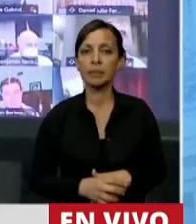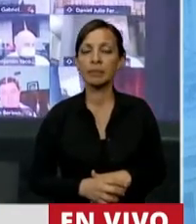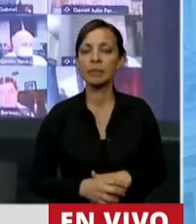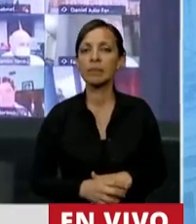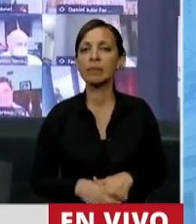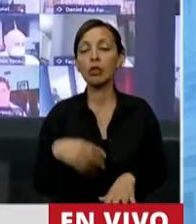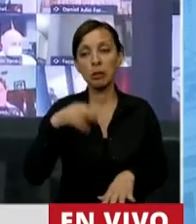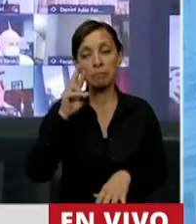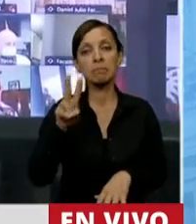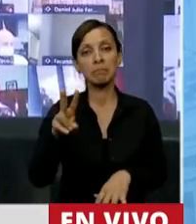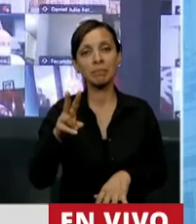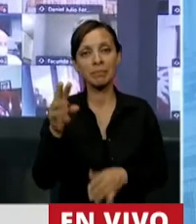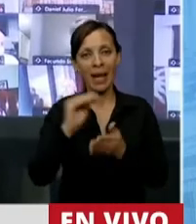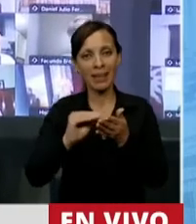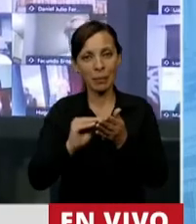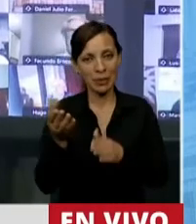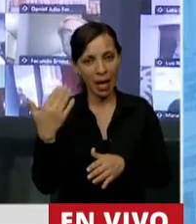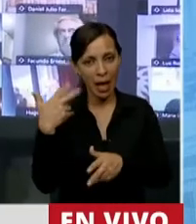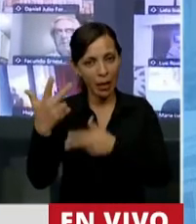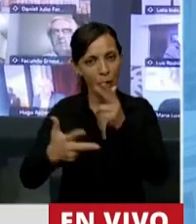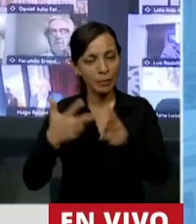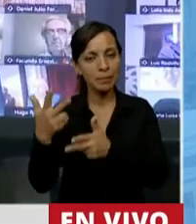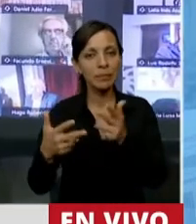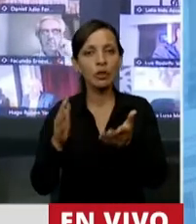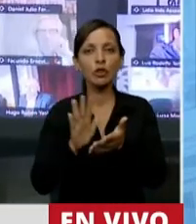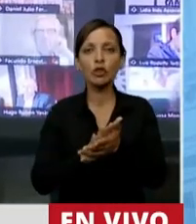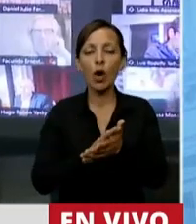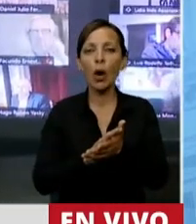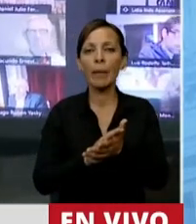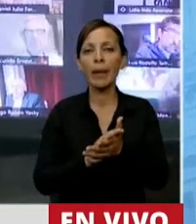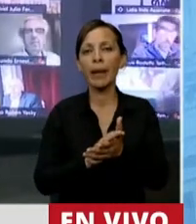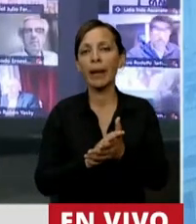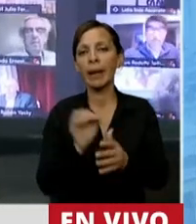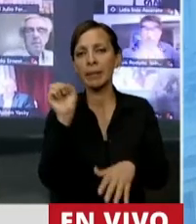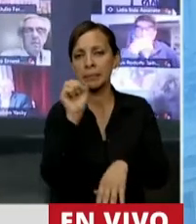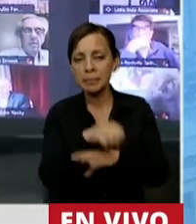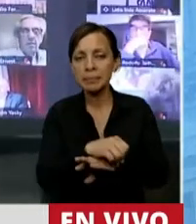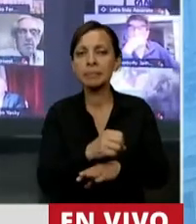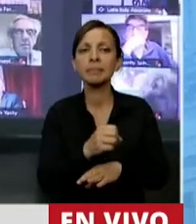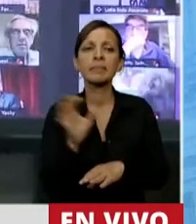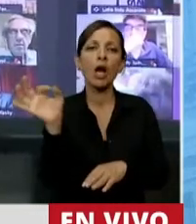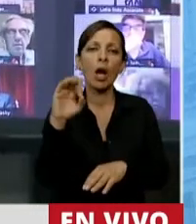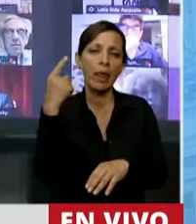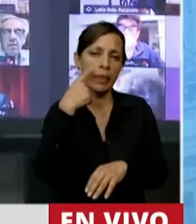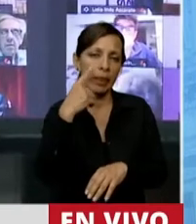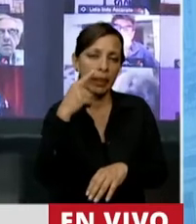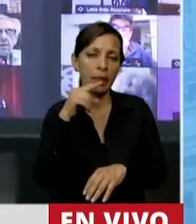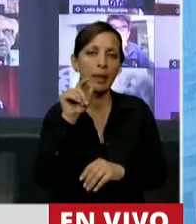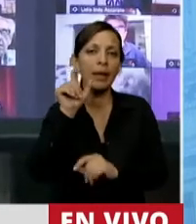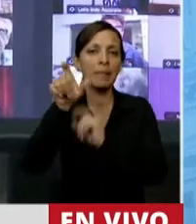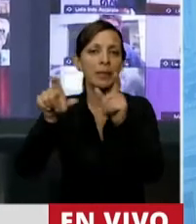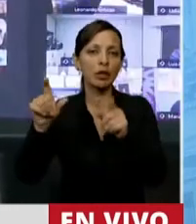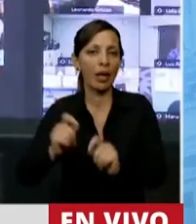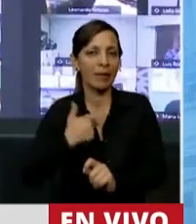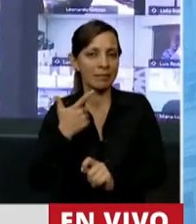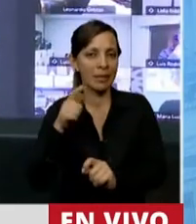Reescuchaba un diputado preopinante que hablaba del descuido o la intencionalidad en los propietarios de campos.